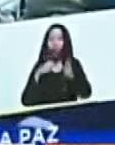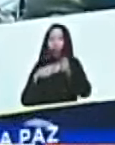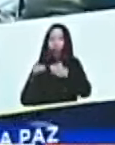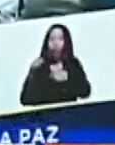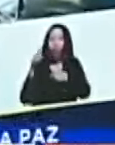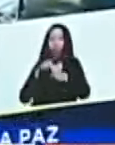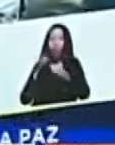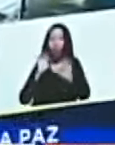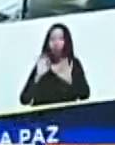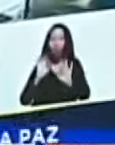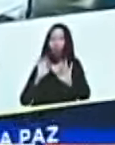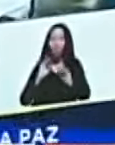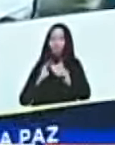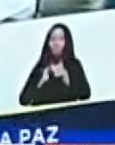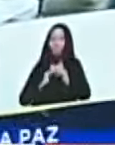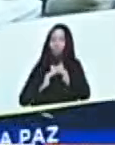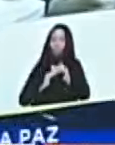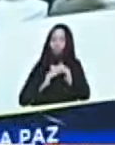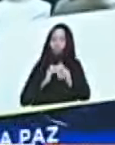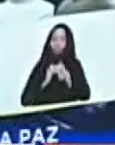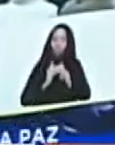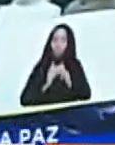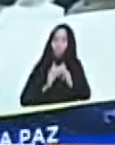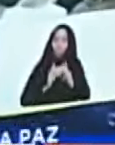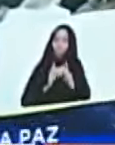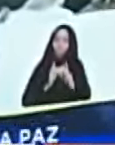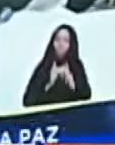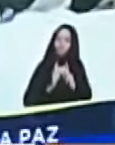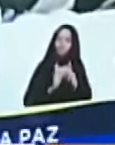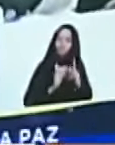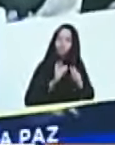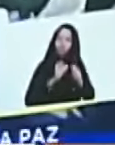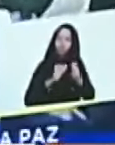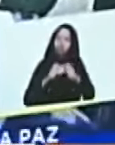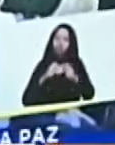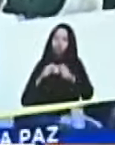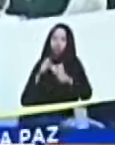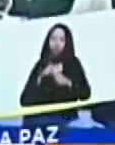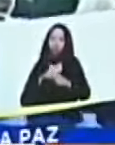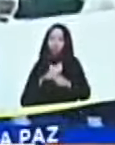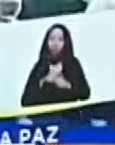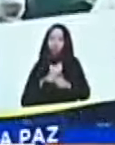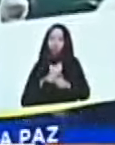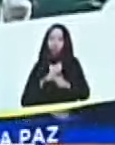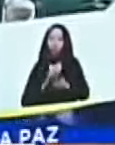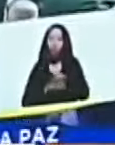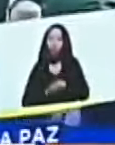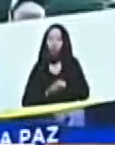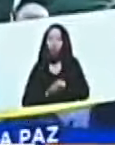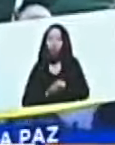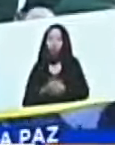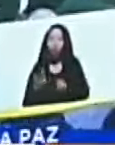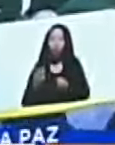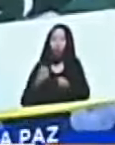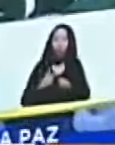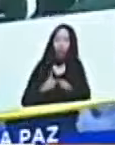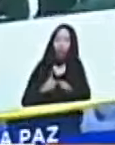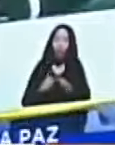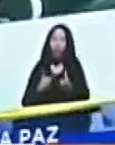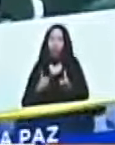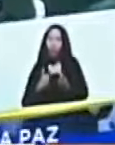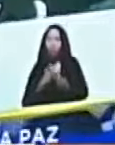logró poco a poco recuperarse la producción petrolera, los oleoductos, los gasductos, la